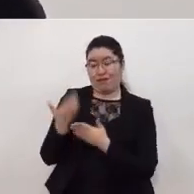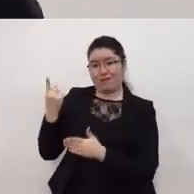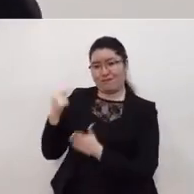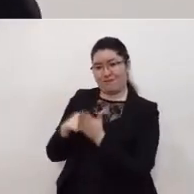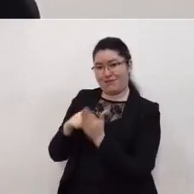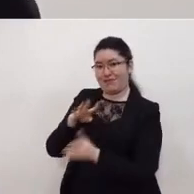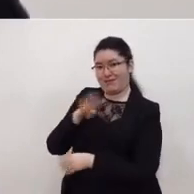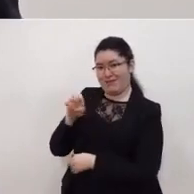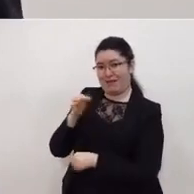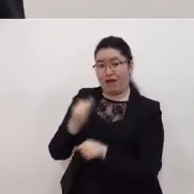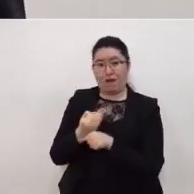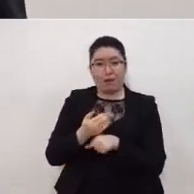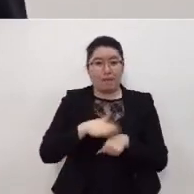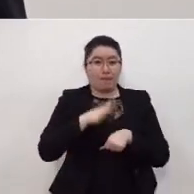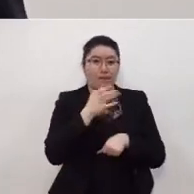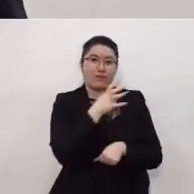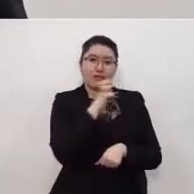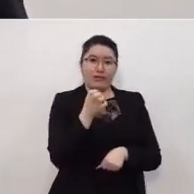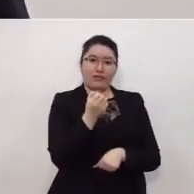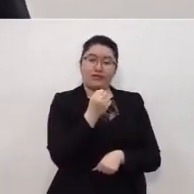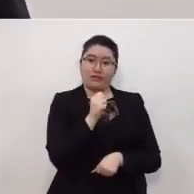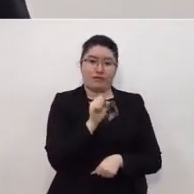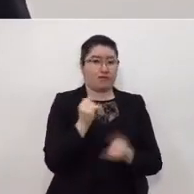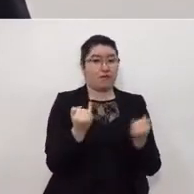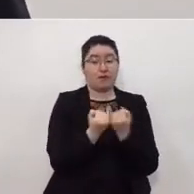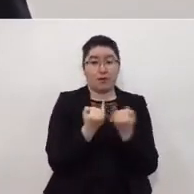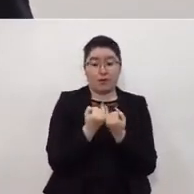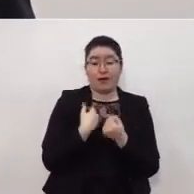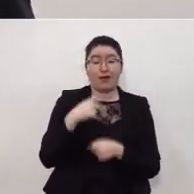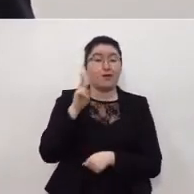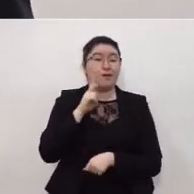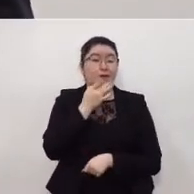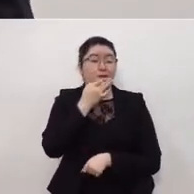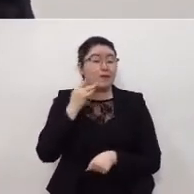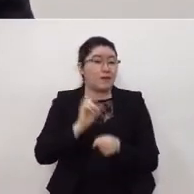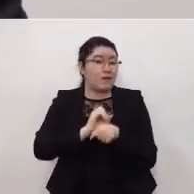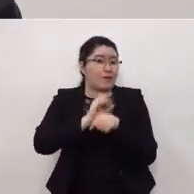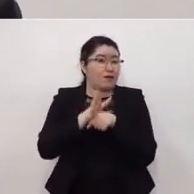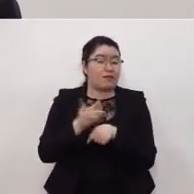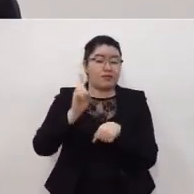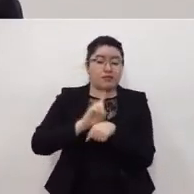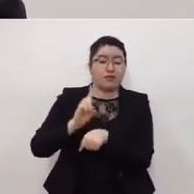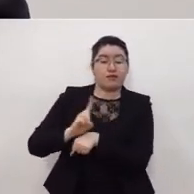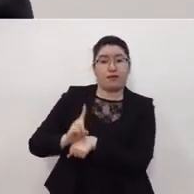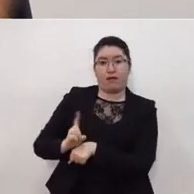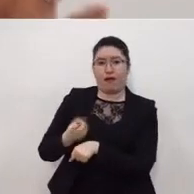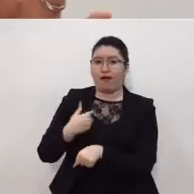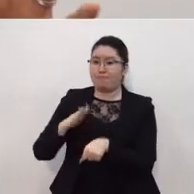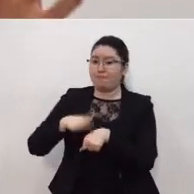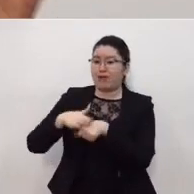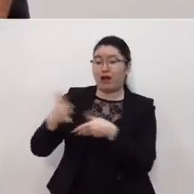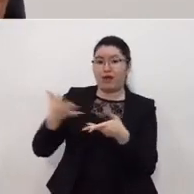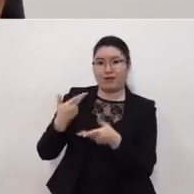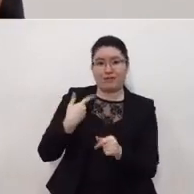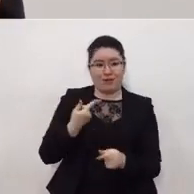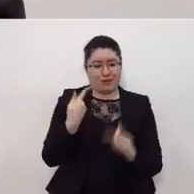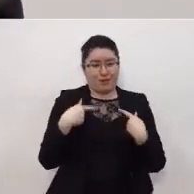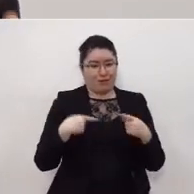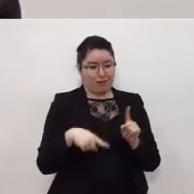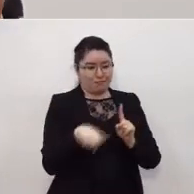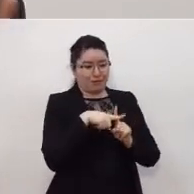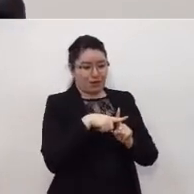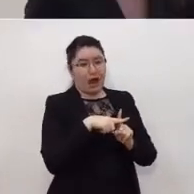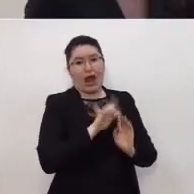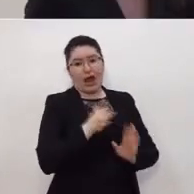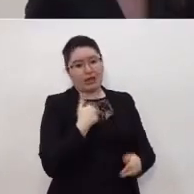y también estamos incrementando el número de pruebas diarias para poder identificar oportunamente y aislar a los